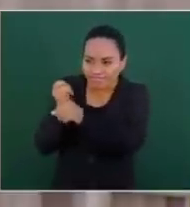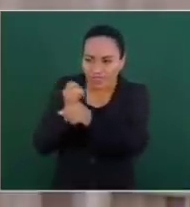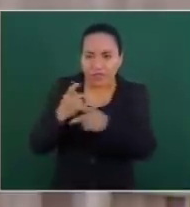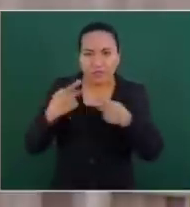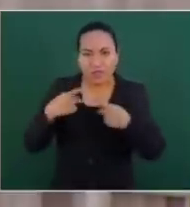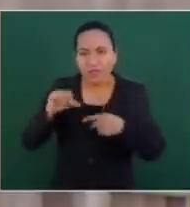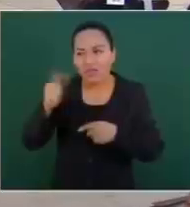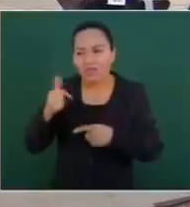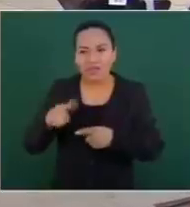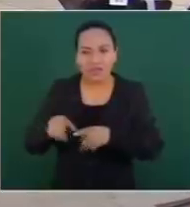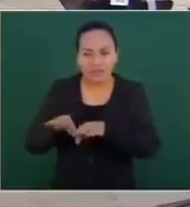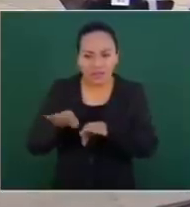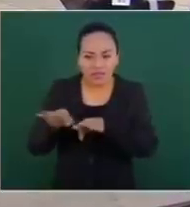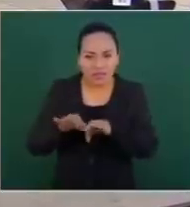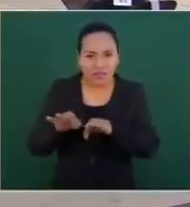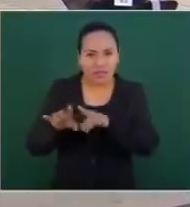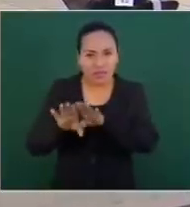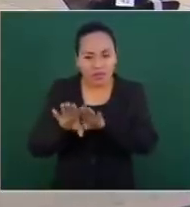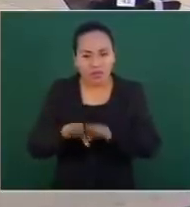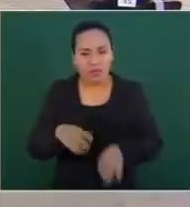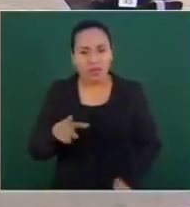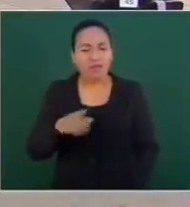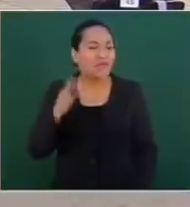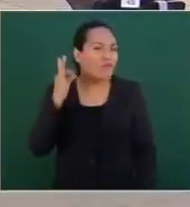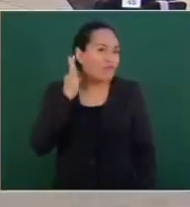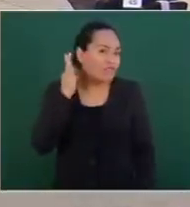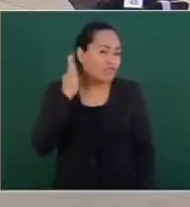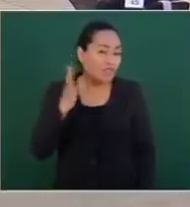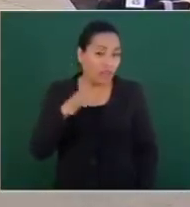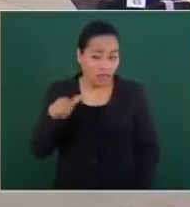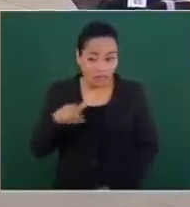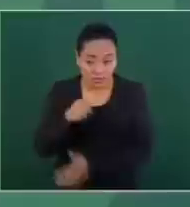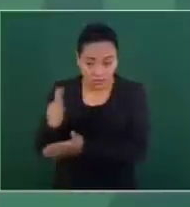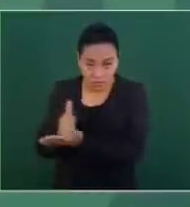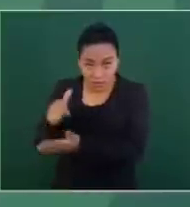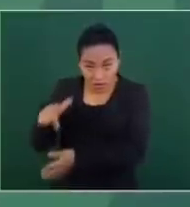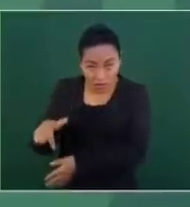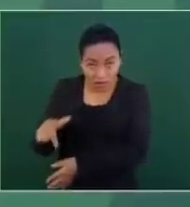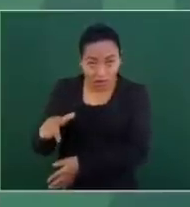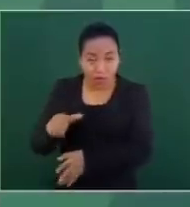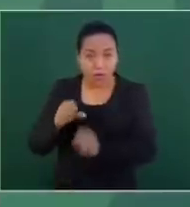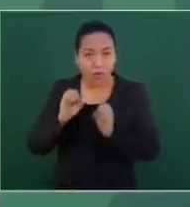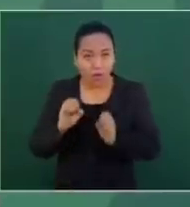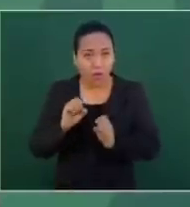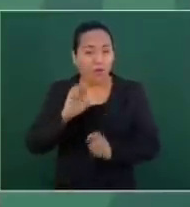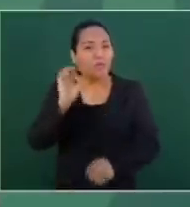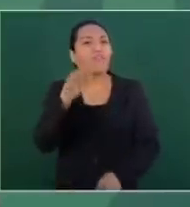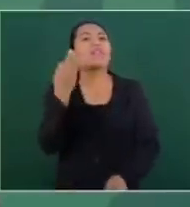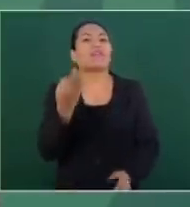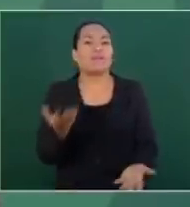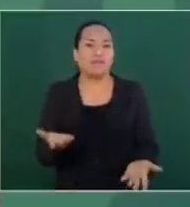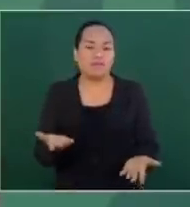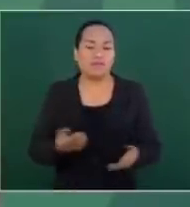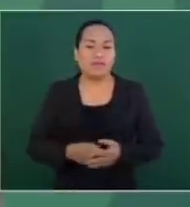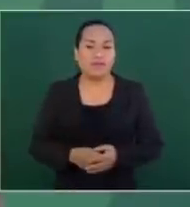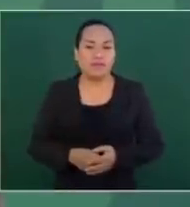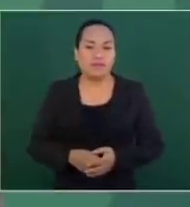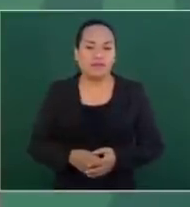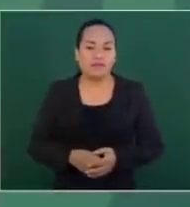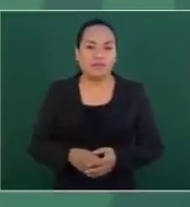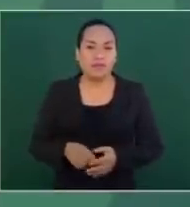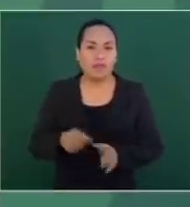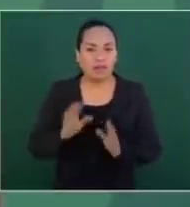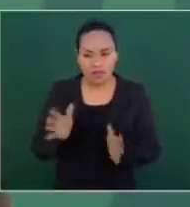esta administración, presidente. ¿Es Fiscalía de la Ciudad o la Federal? De la Ciudad. Ah, pues